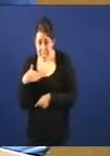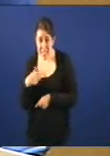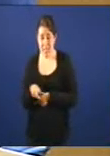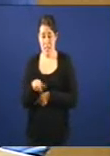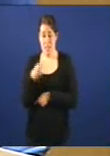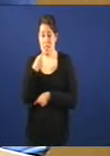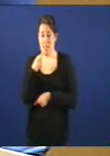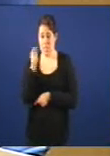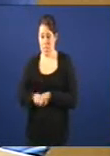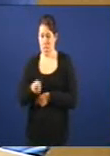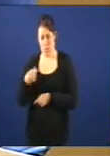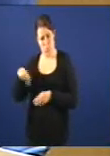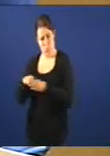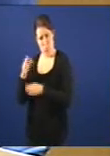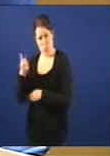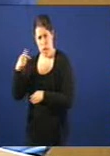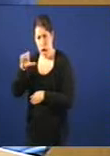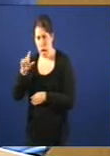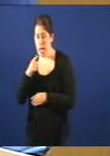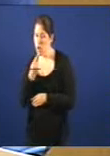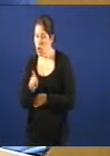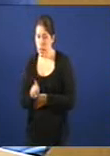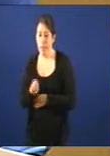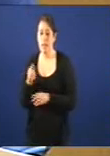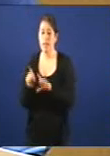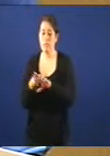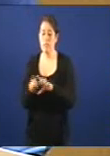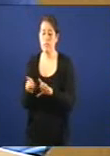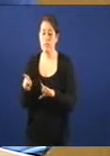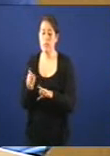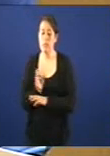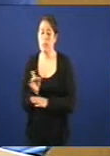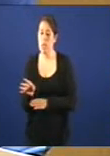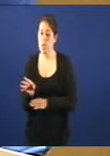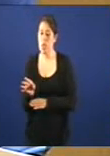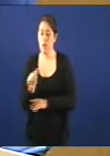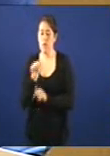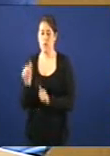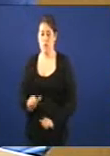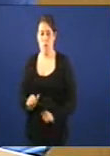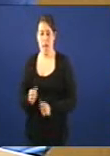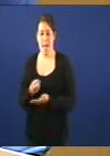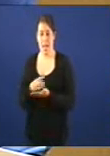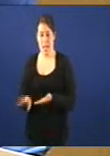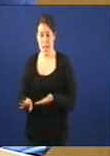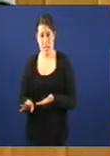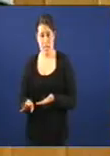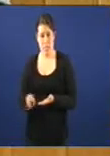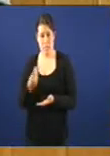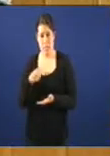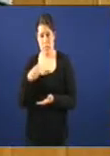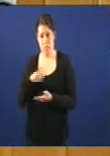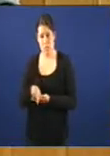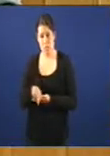sentencia, non o dí a Alternativa Galega de Esquerda, se despedilas de forma gratuita porque sean incapaces de desplazarse a 50 kilómetros para traballar, nese